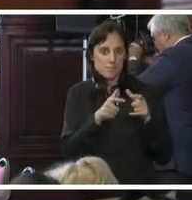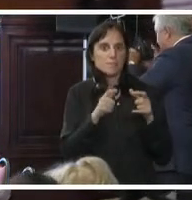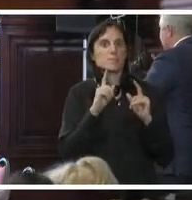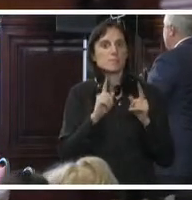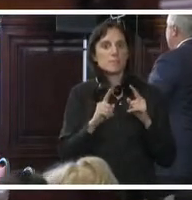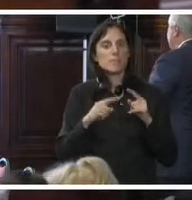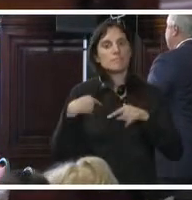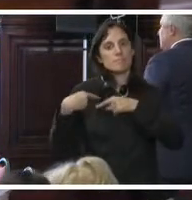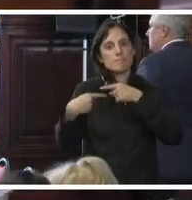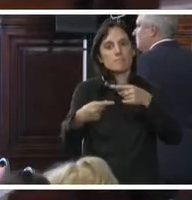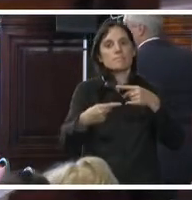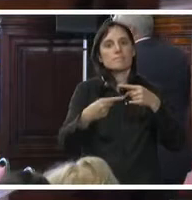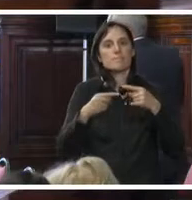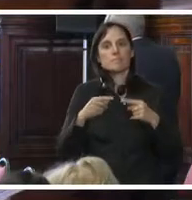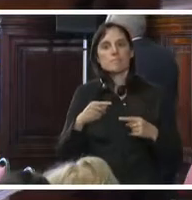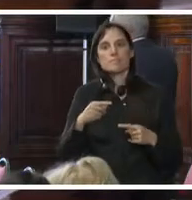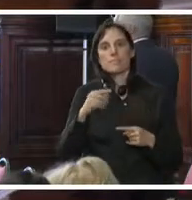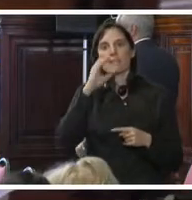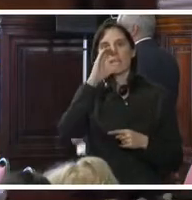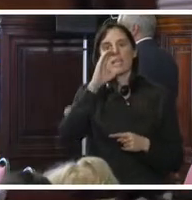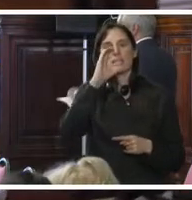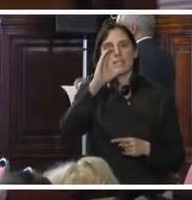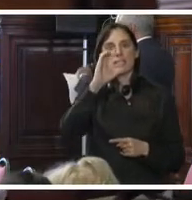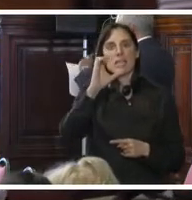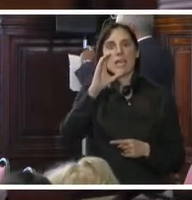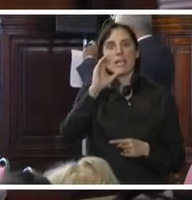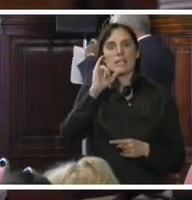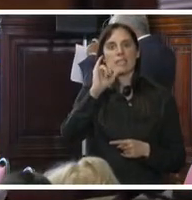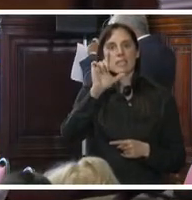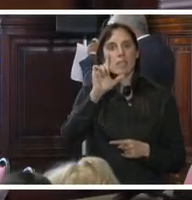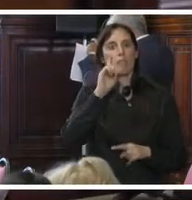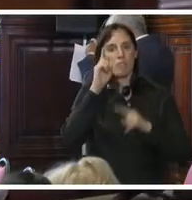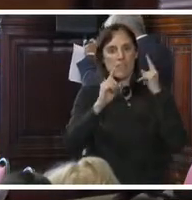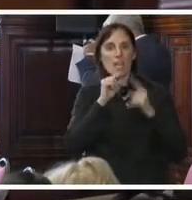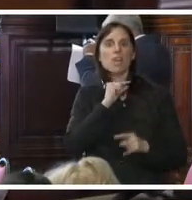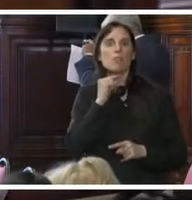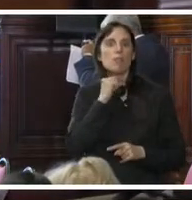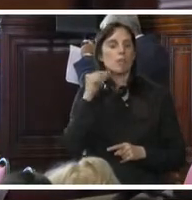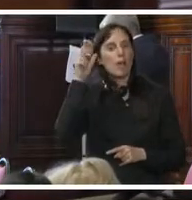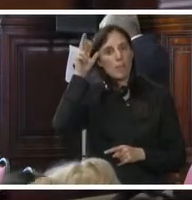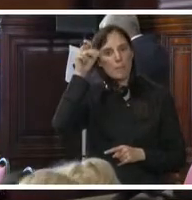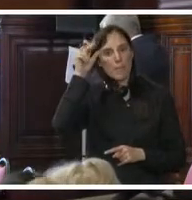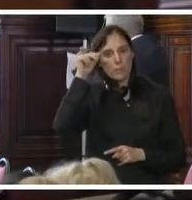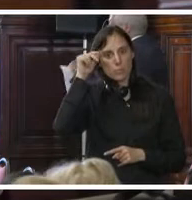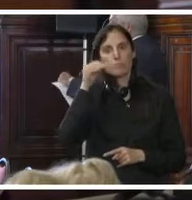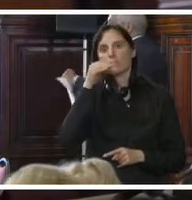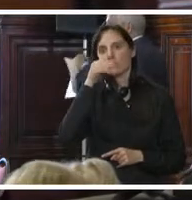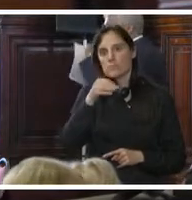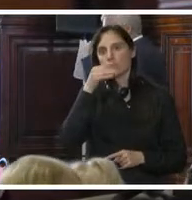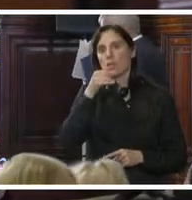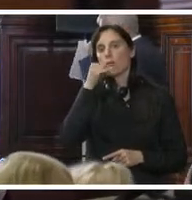continuaría Cecil Brown de la Pontificia Universidad Católica de Perú con la caracterización regional